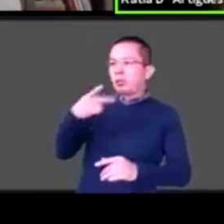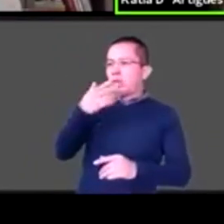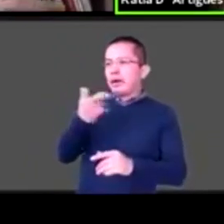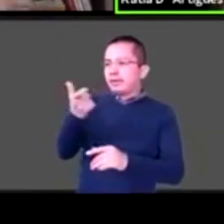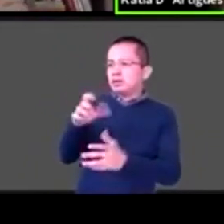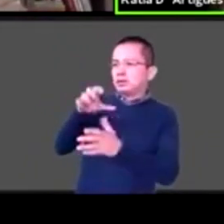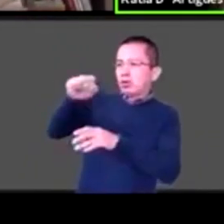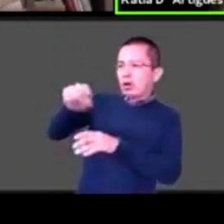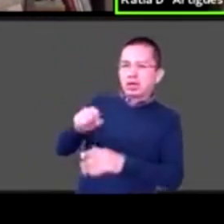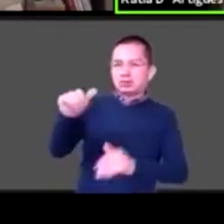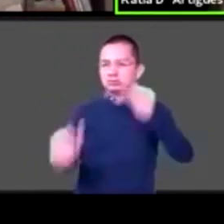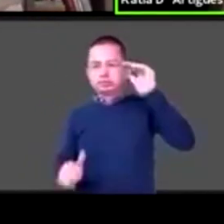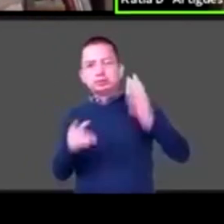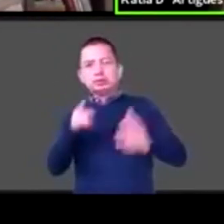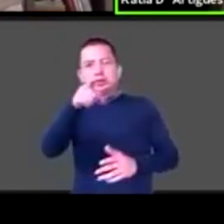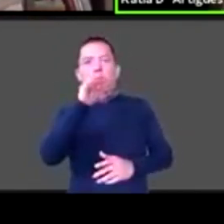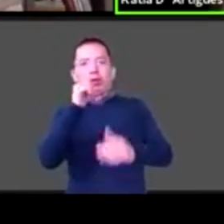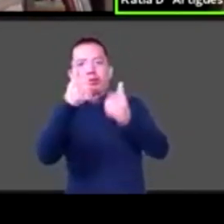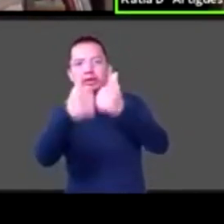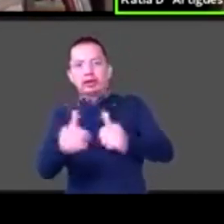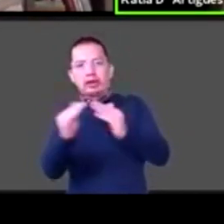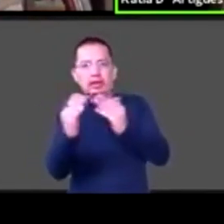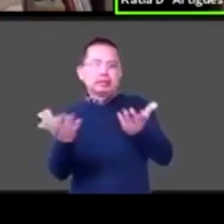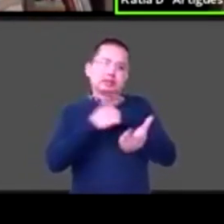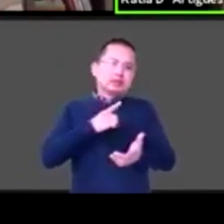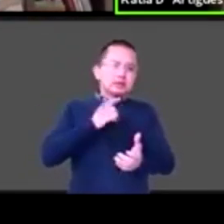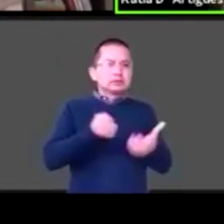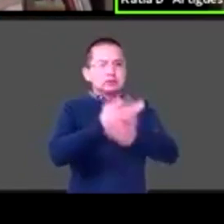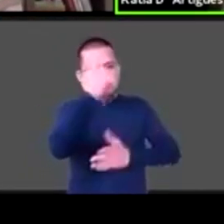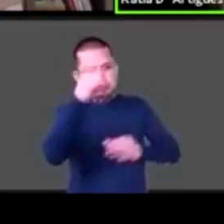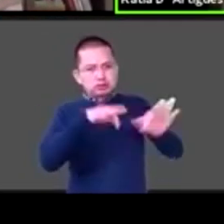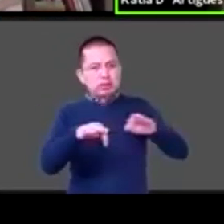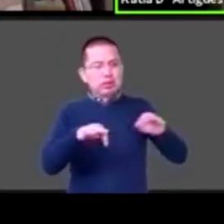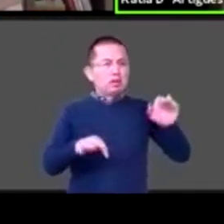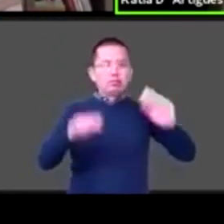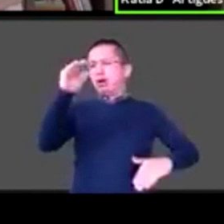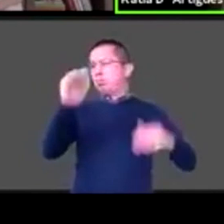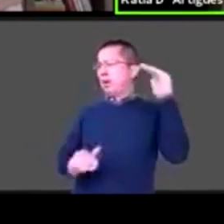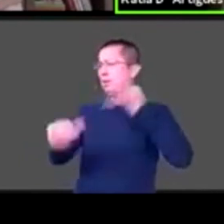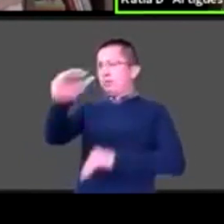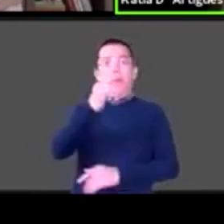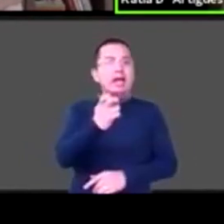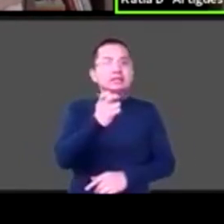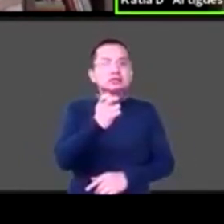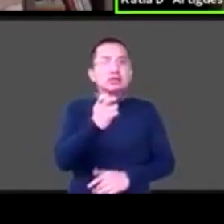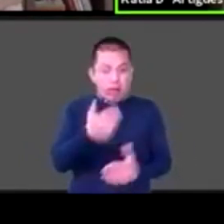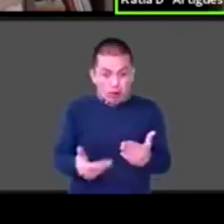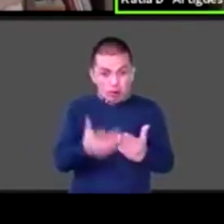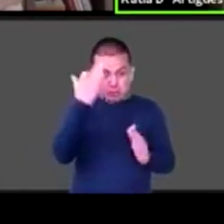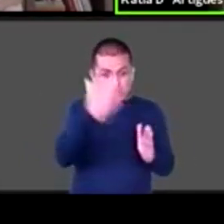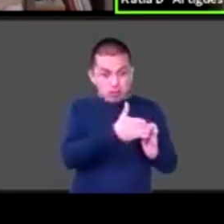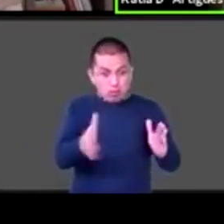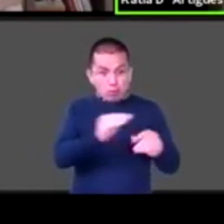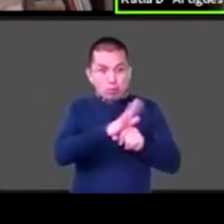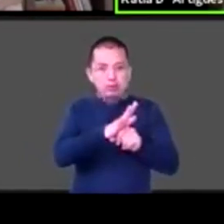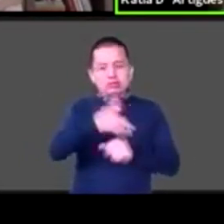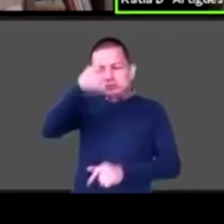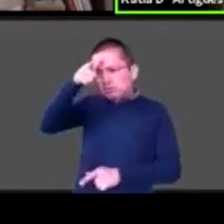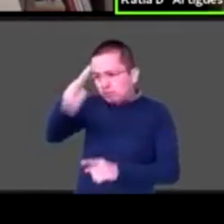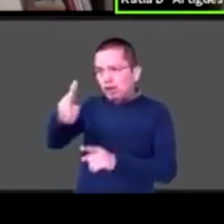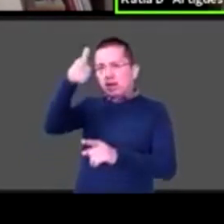no puedes quedarte en tu casa porque si no no comes ¿no? Hemos puesto esta lupa a las desigualdades que creo que nos